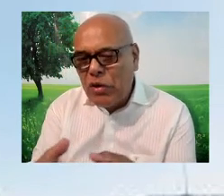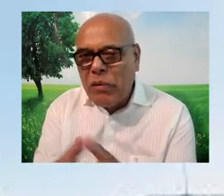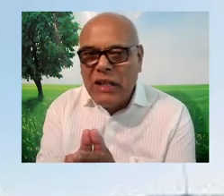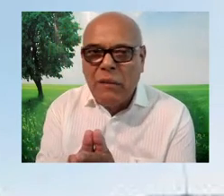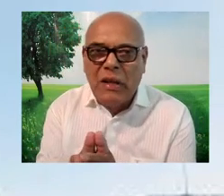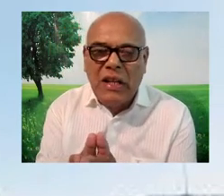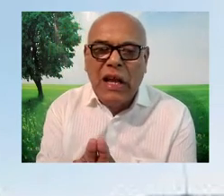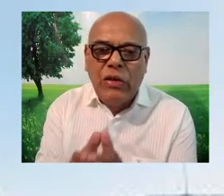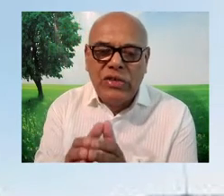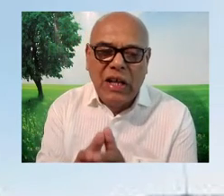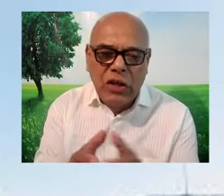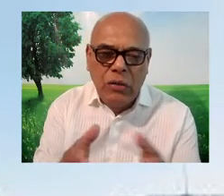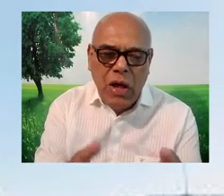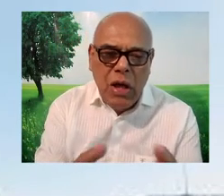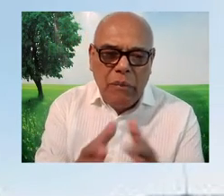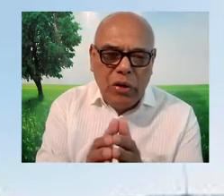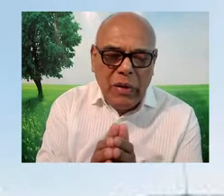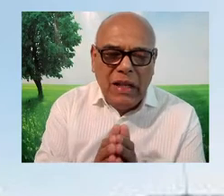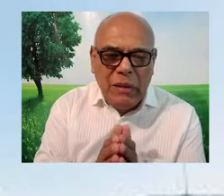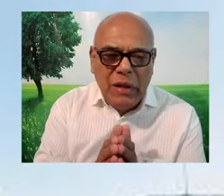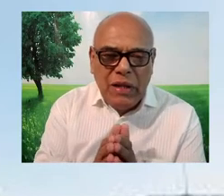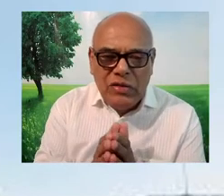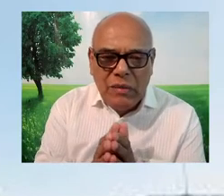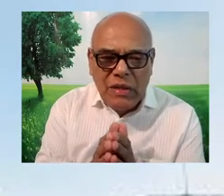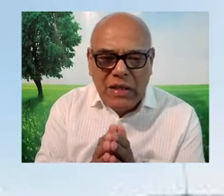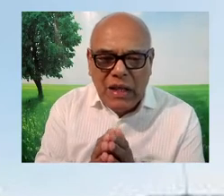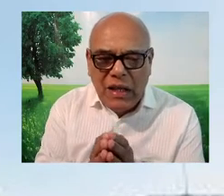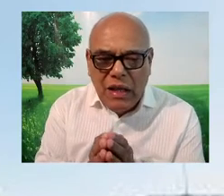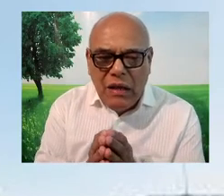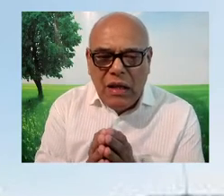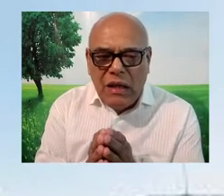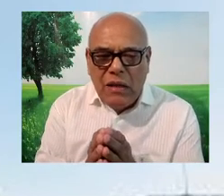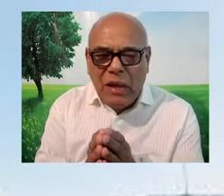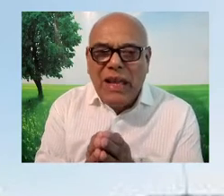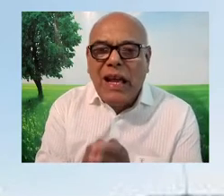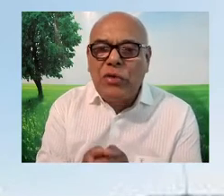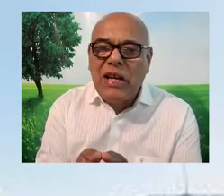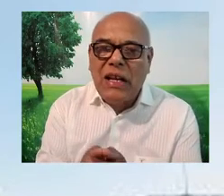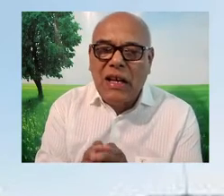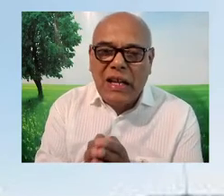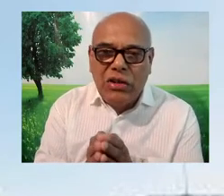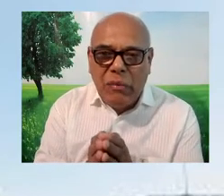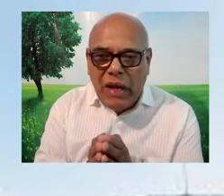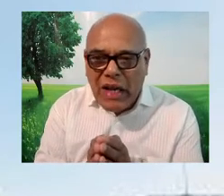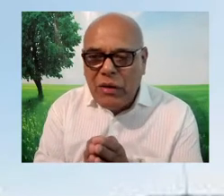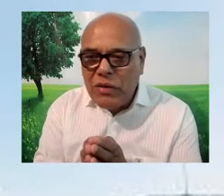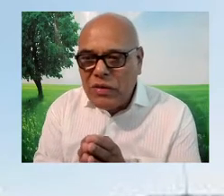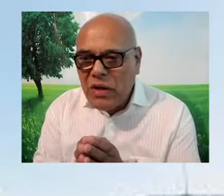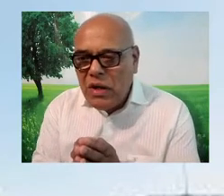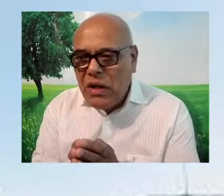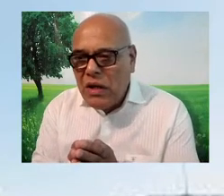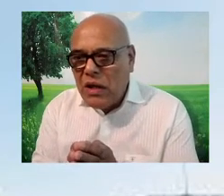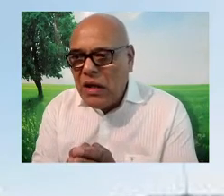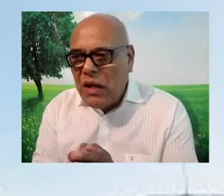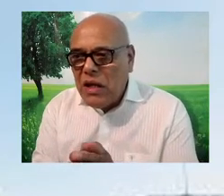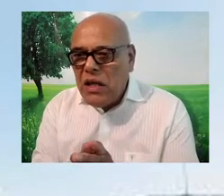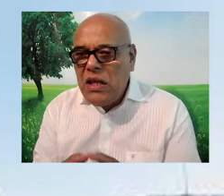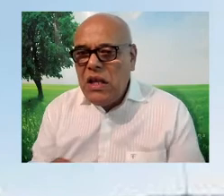sindicatos predominantemente negros, sindicatos predominantemente mexicanos y latinoamericanos,